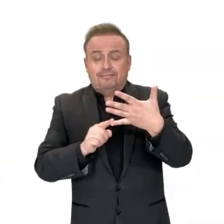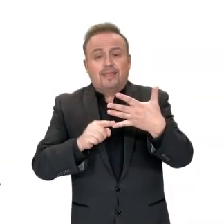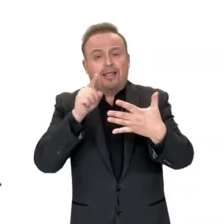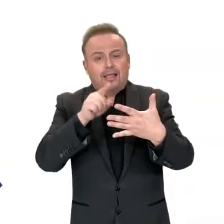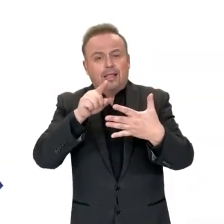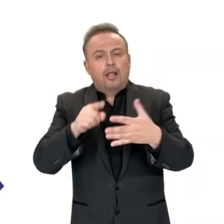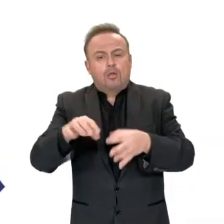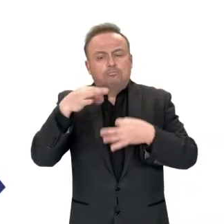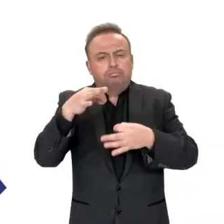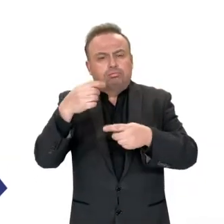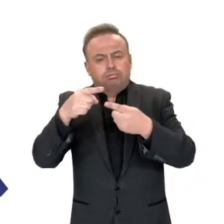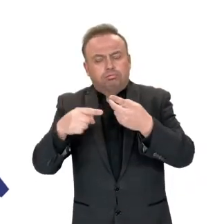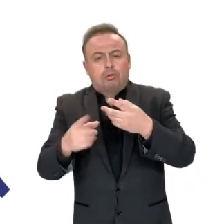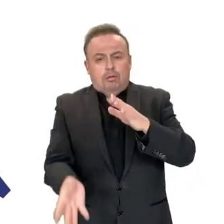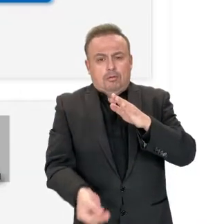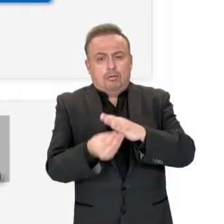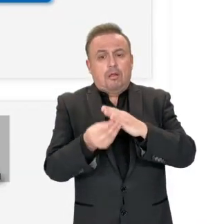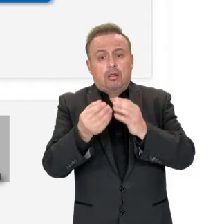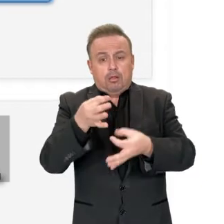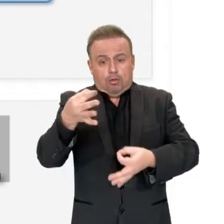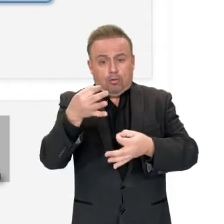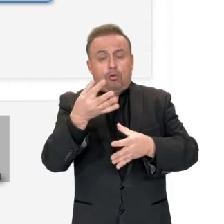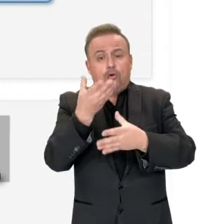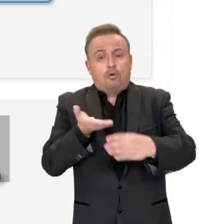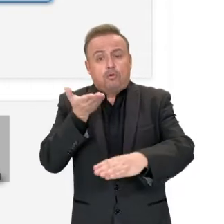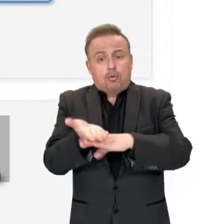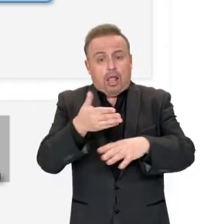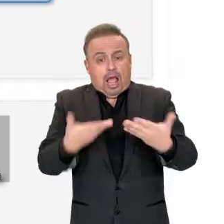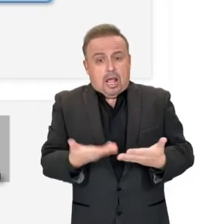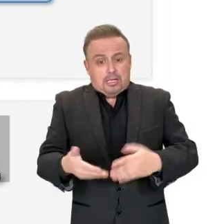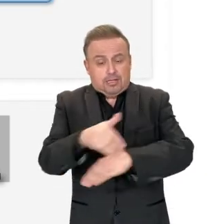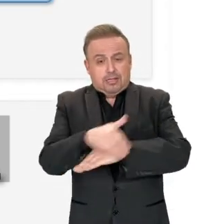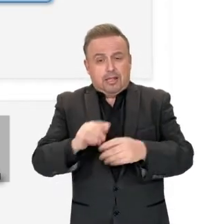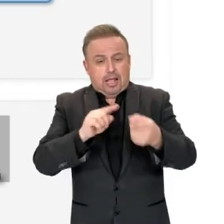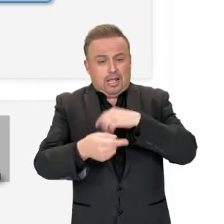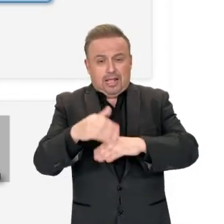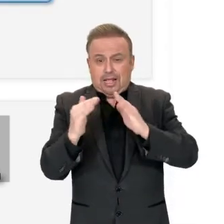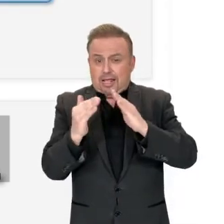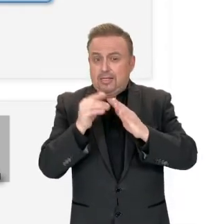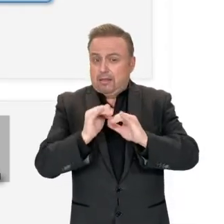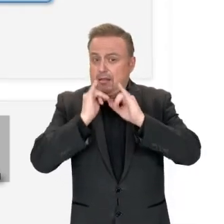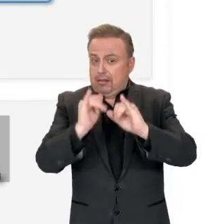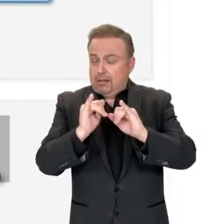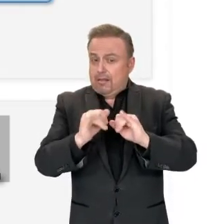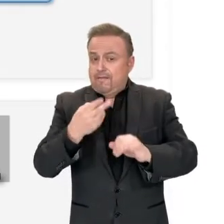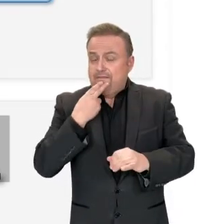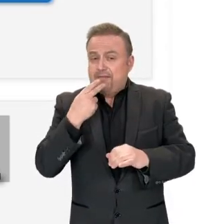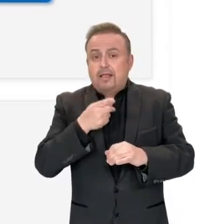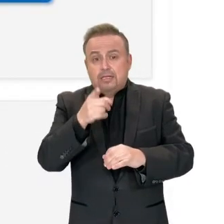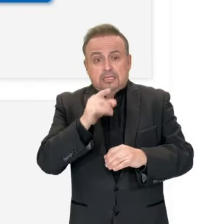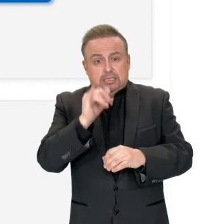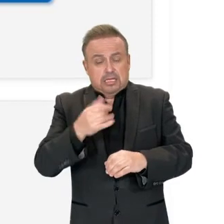5. Adjunta los documentos. Descarga el formulario de tu solicitud de actualización, cambio de domicilio e información de